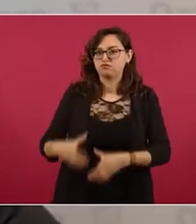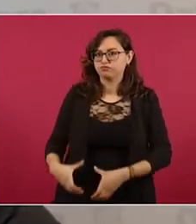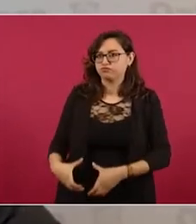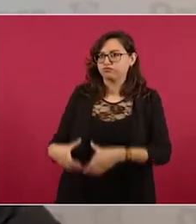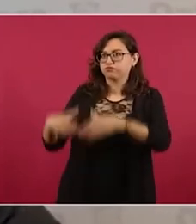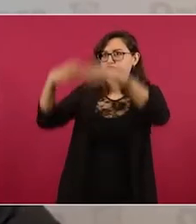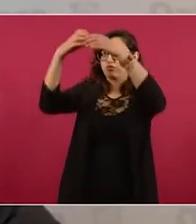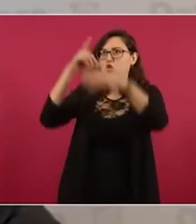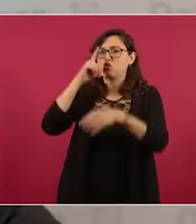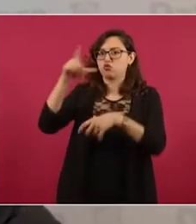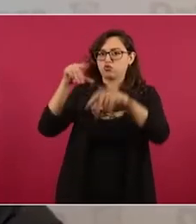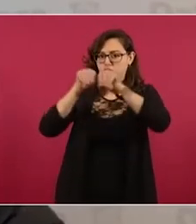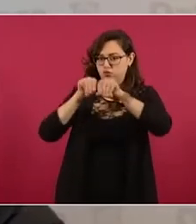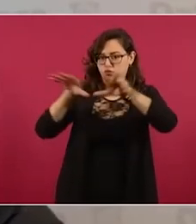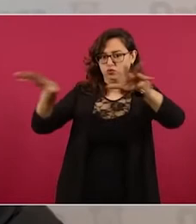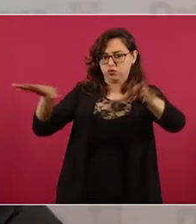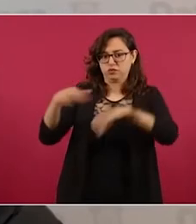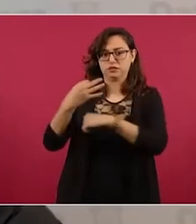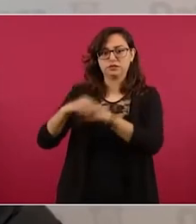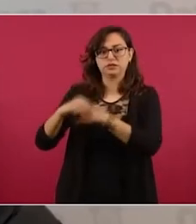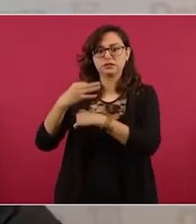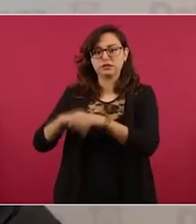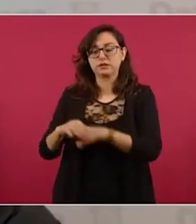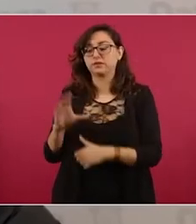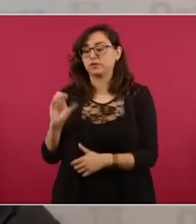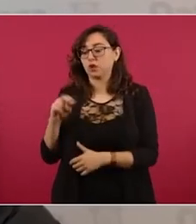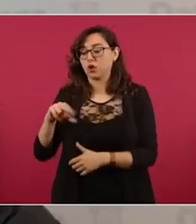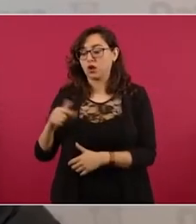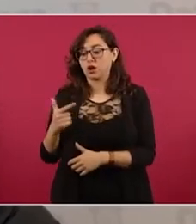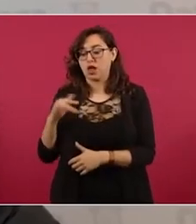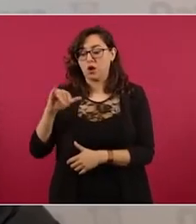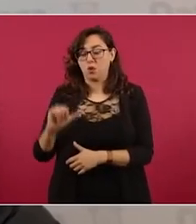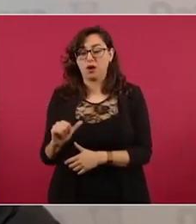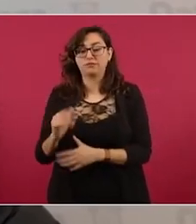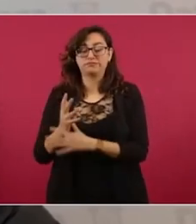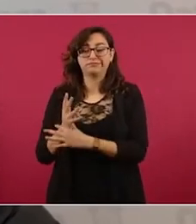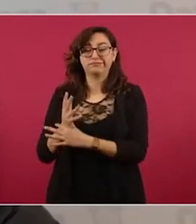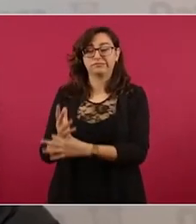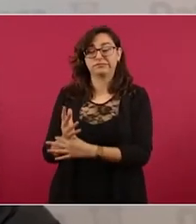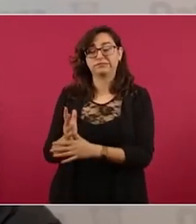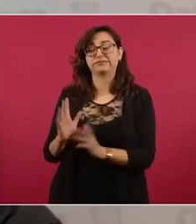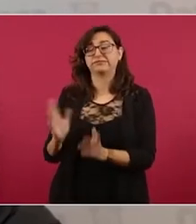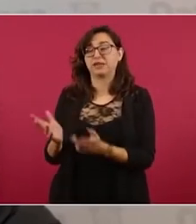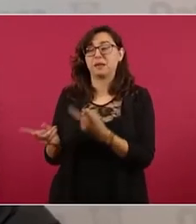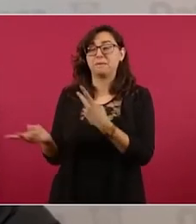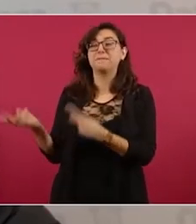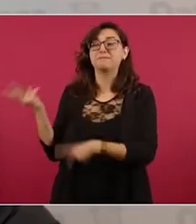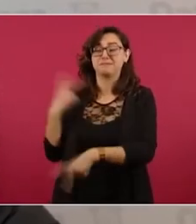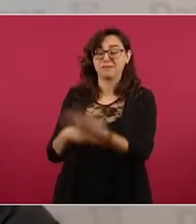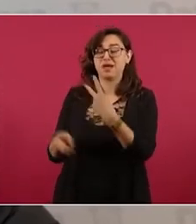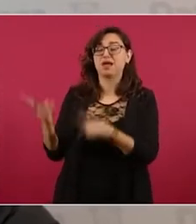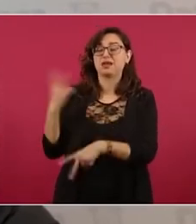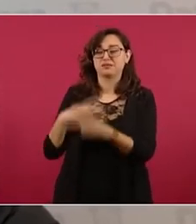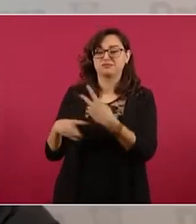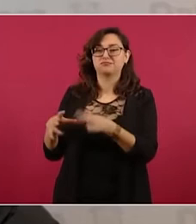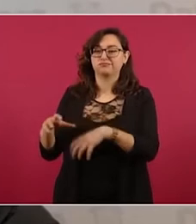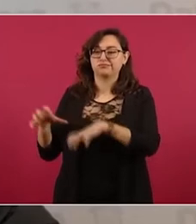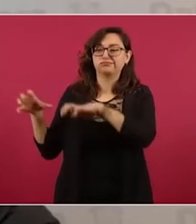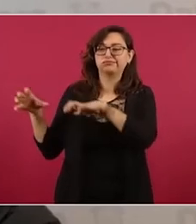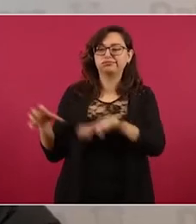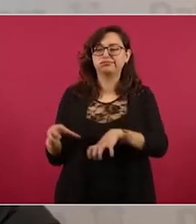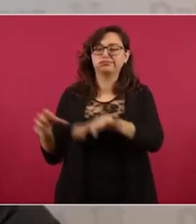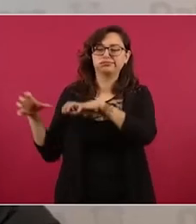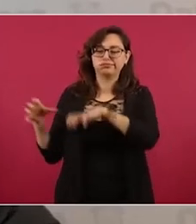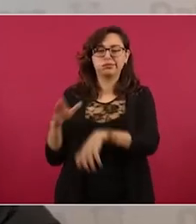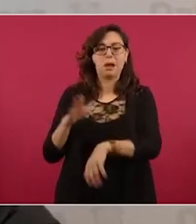nos informa Conagua que hay dos fenómenos más que se están generando en diversas regiones del país,